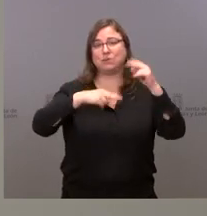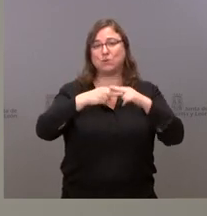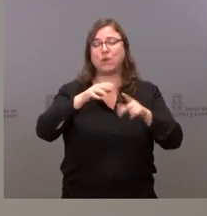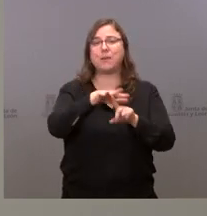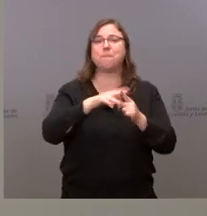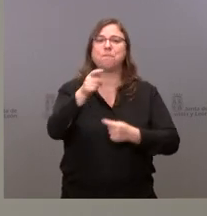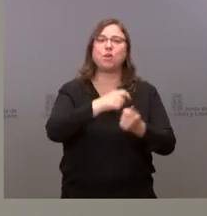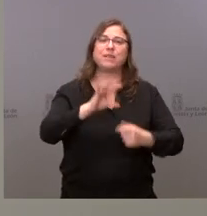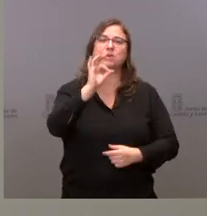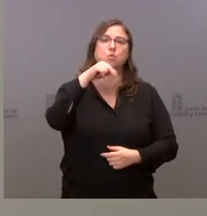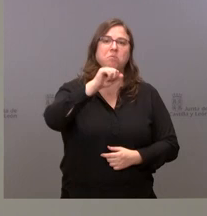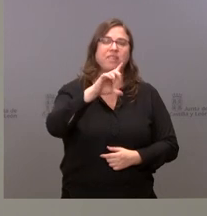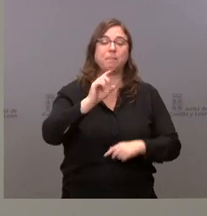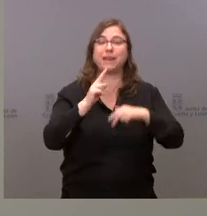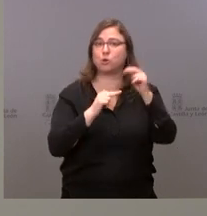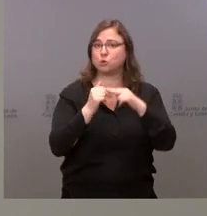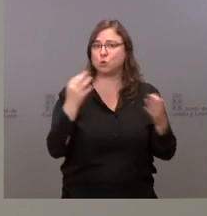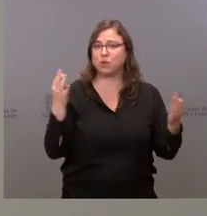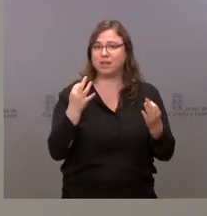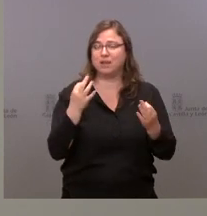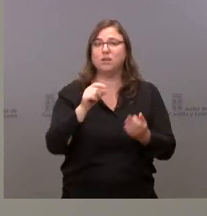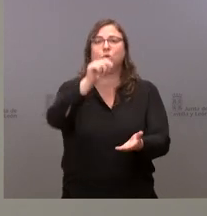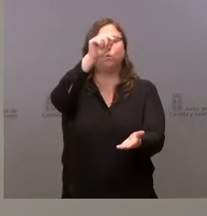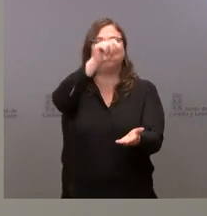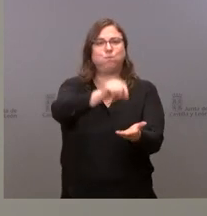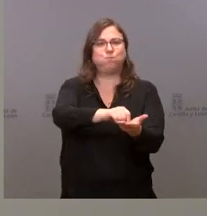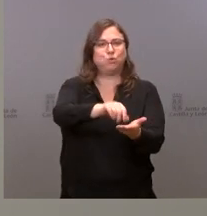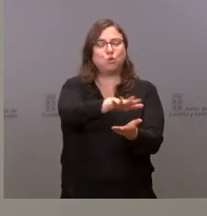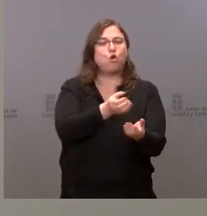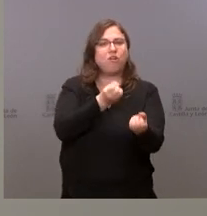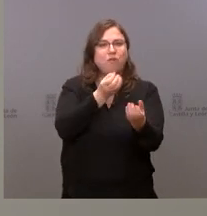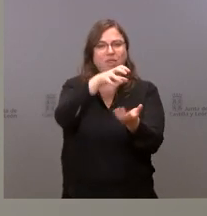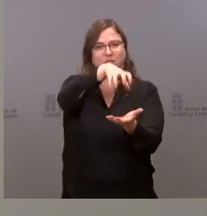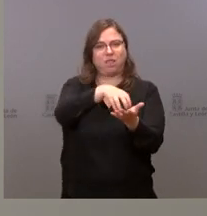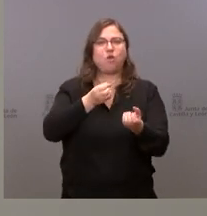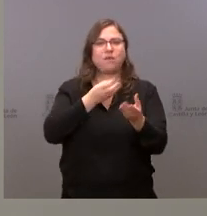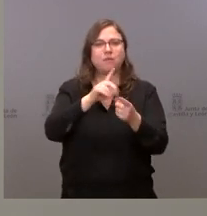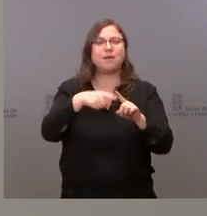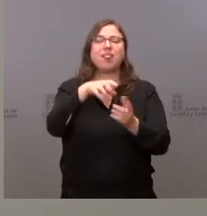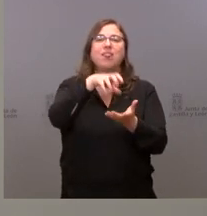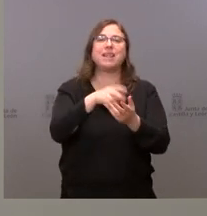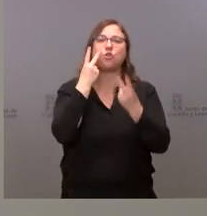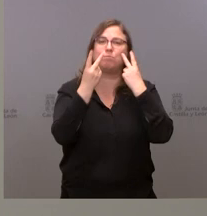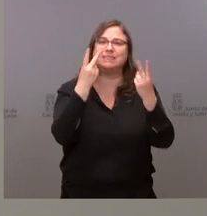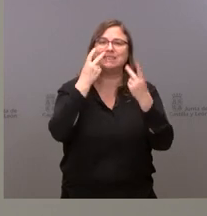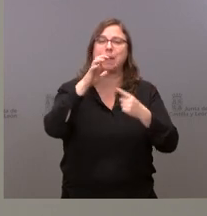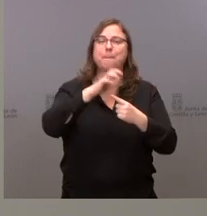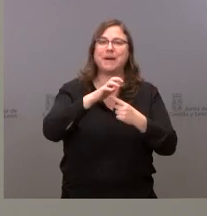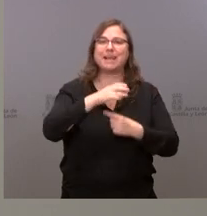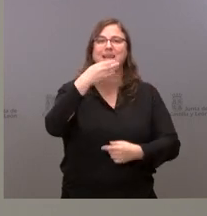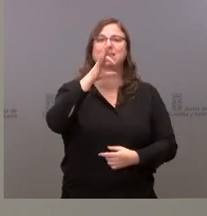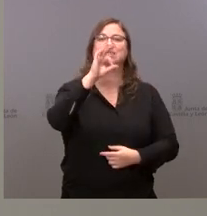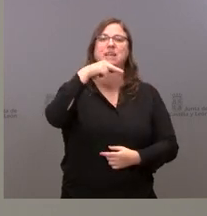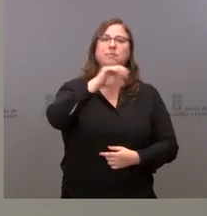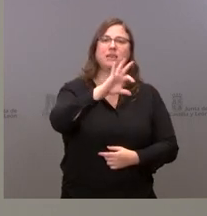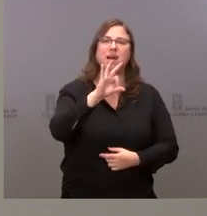Castilla y León, Somacil, para la construcción de un punto de información y centro de visitantes del Parque Natural Sabinares de la Arlanza